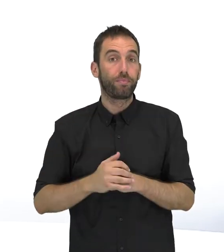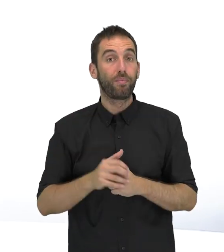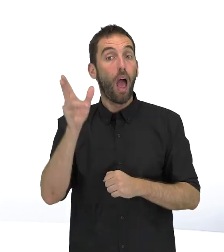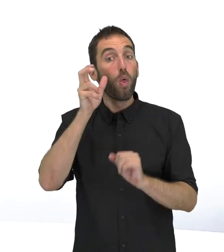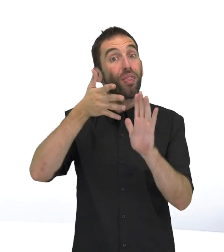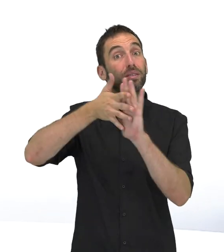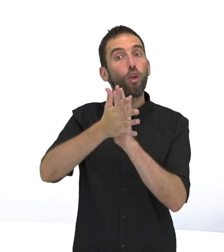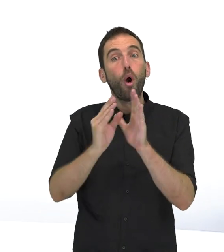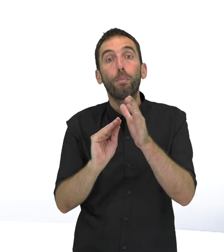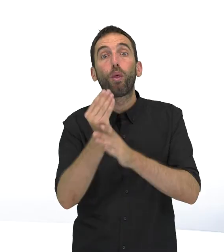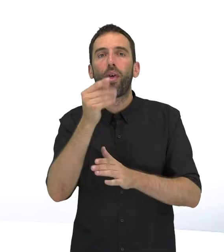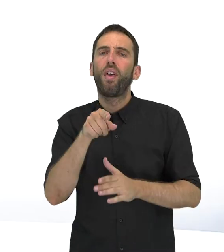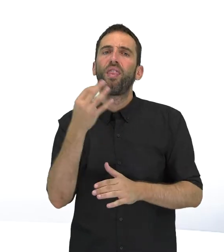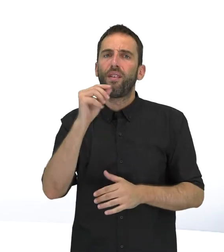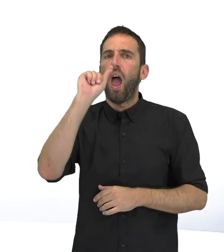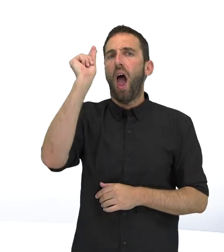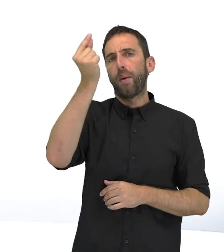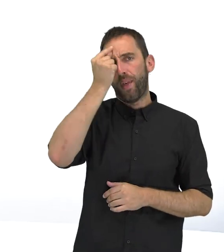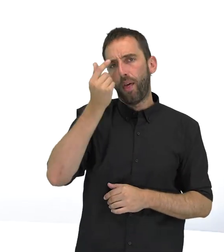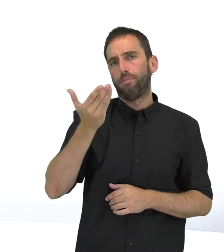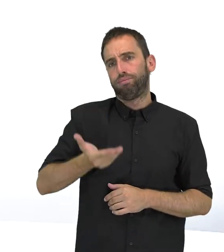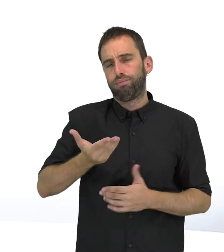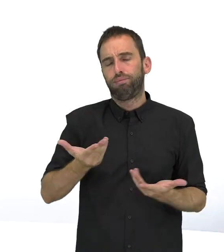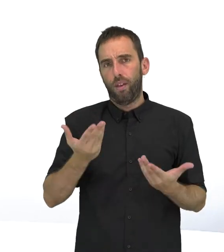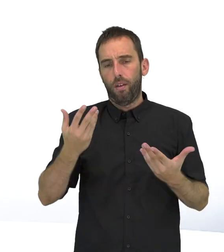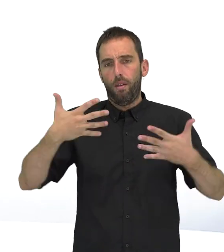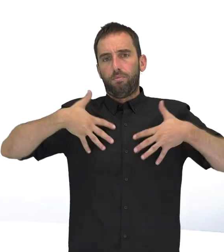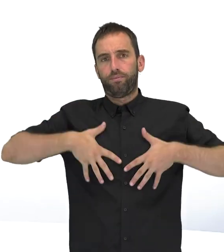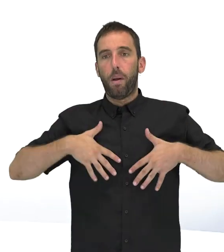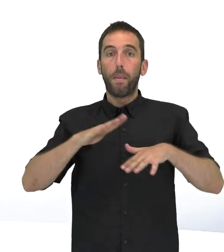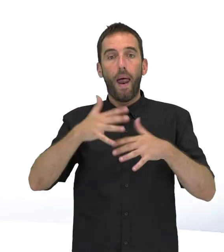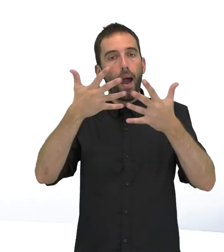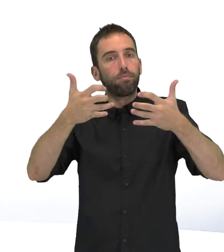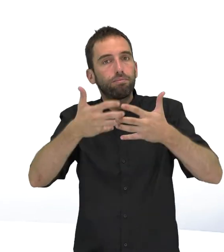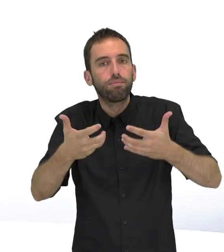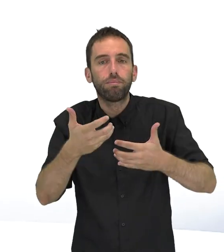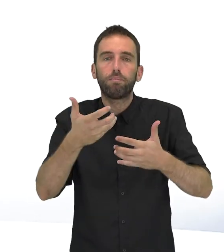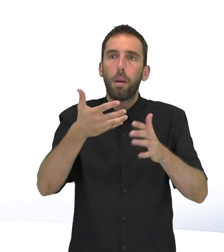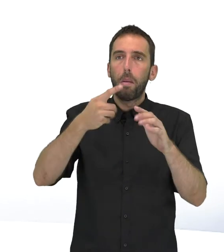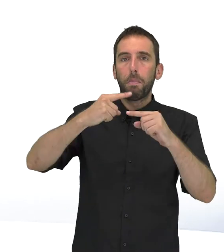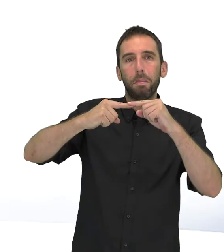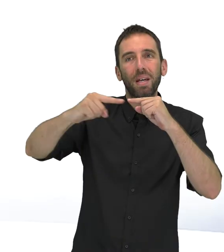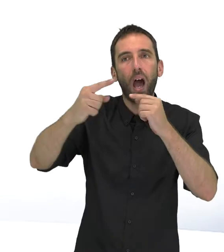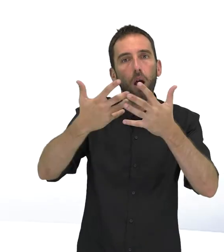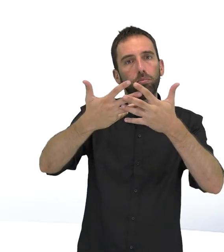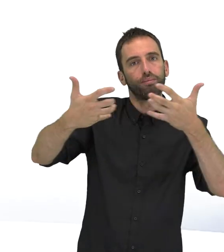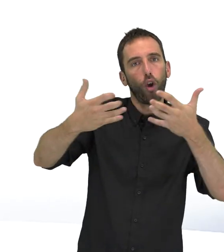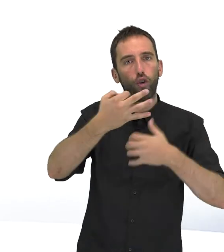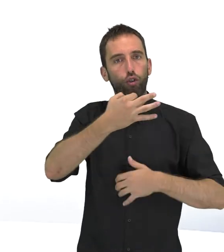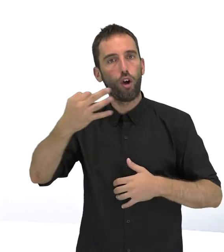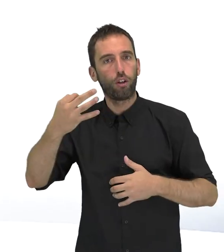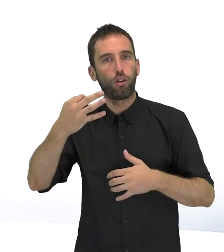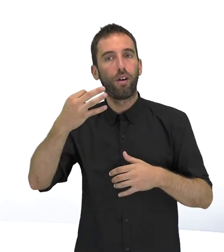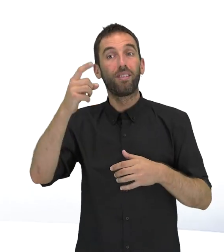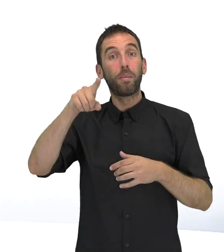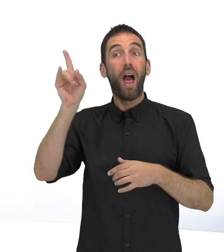Producir audiodescripción requiere, por tanto, cierta habilidad para redactar esos mensajes y para incluir los audios correspondientes en el